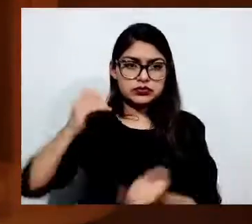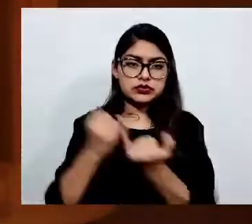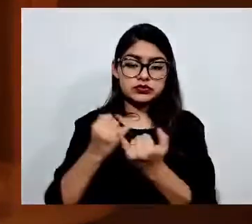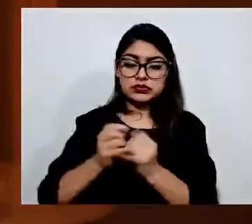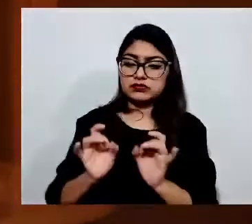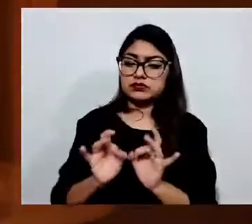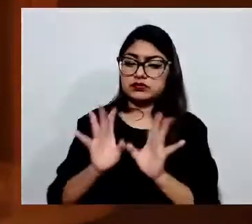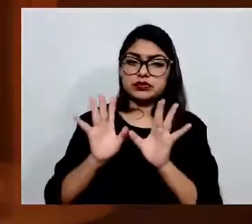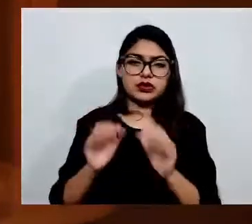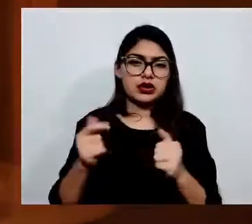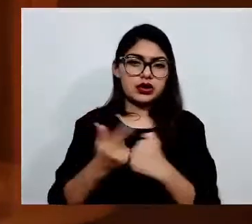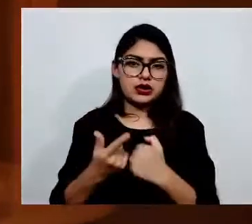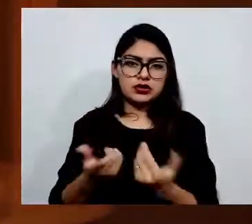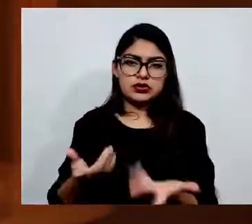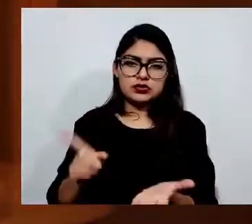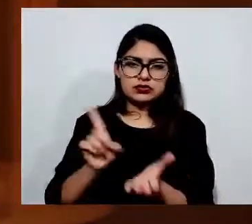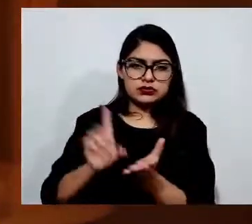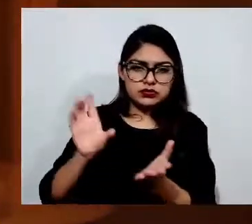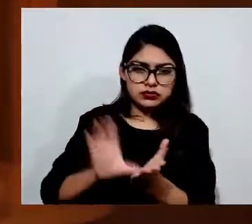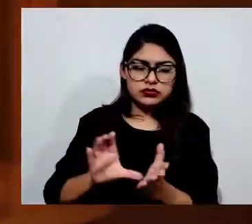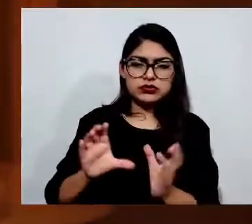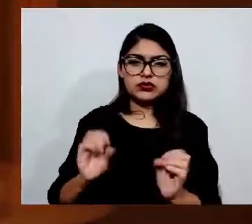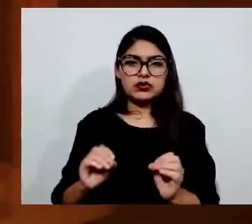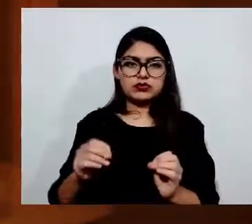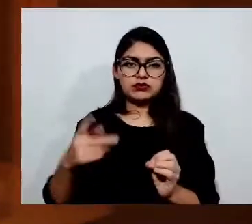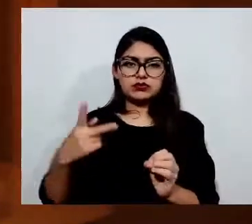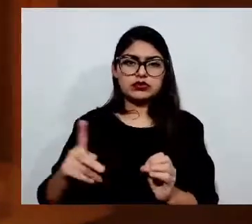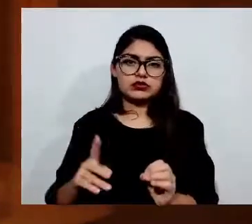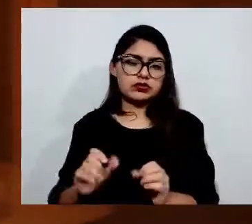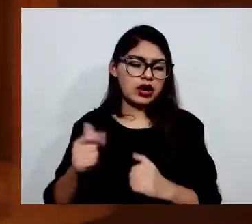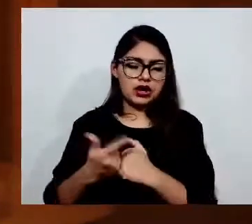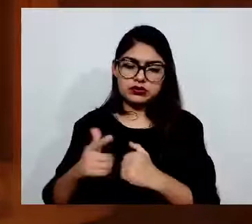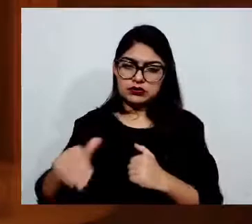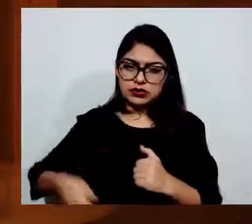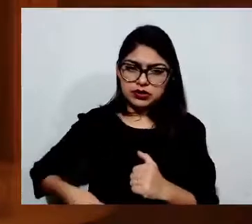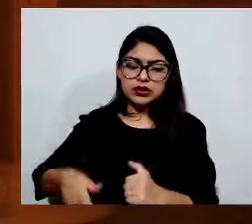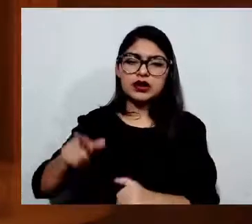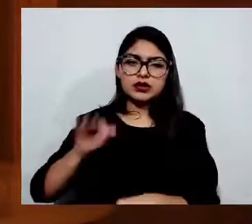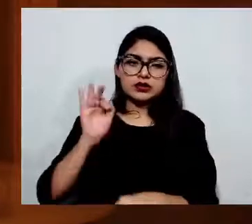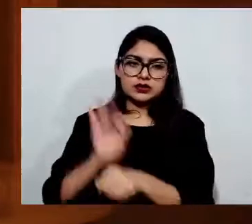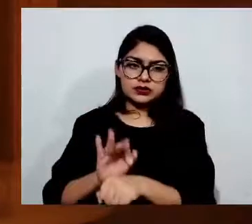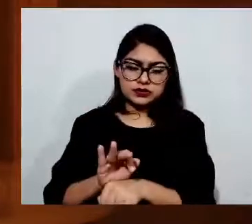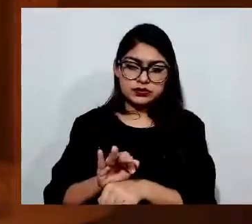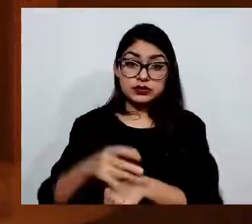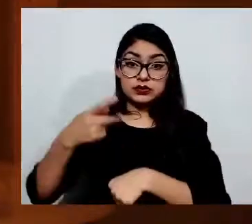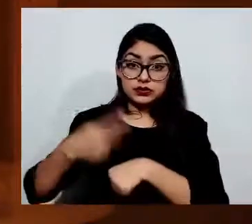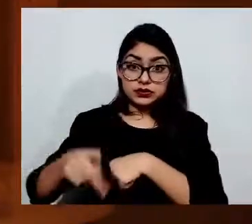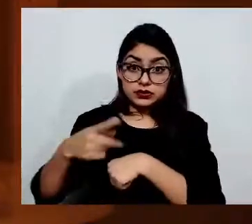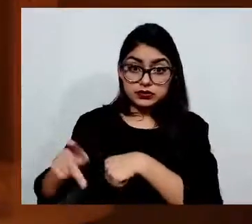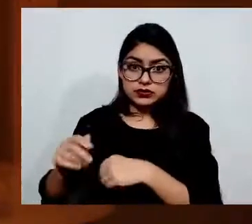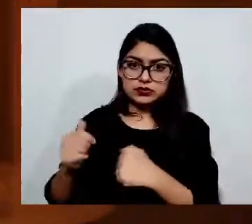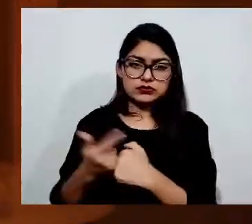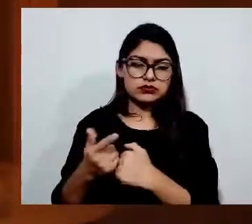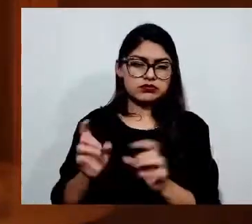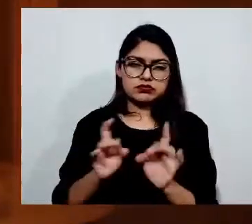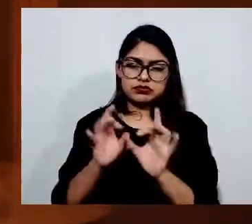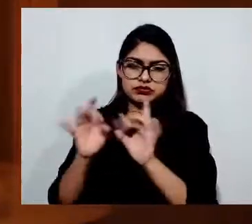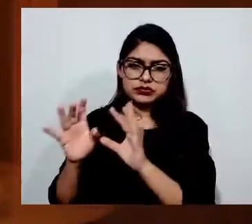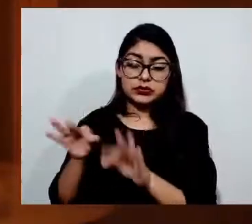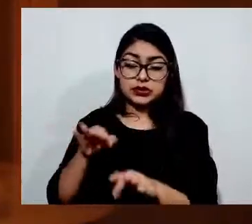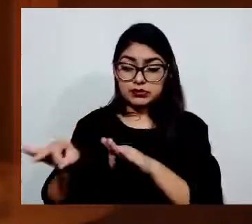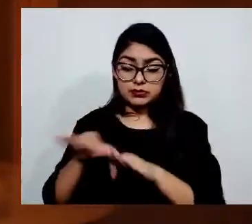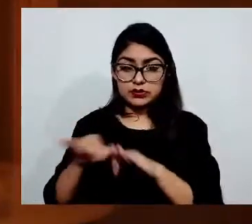caso de riesgos laborales. Además, les permite tener acceso a diferentes servicios referentes a la